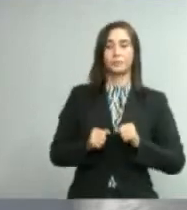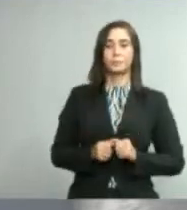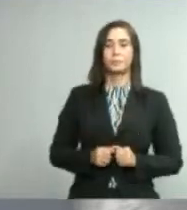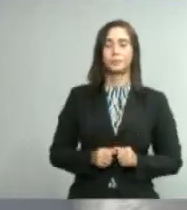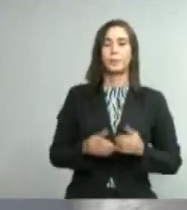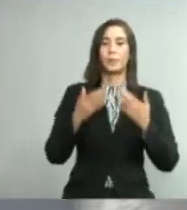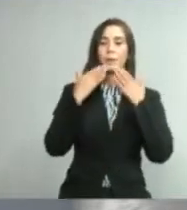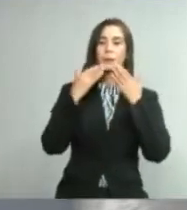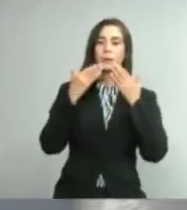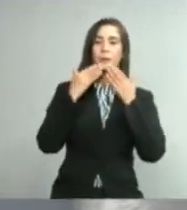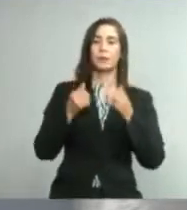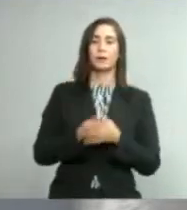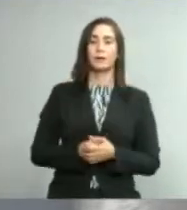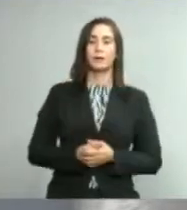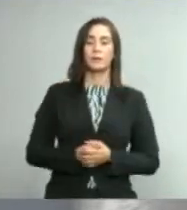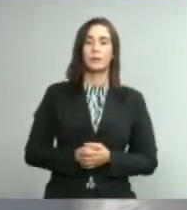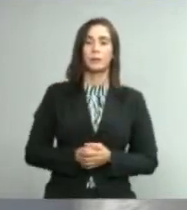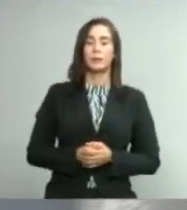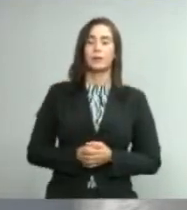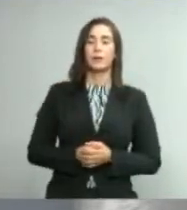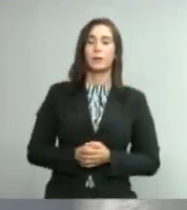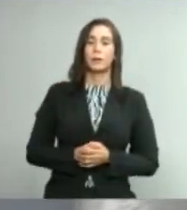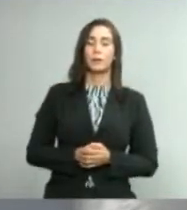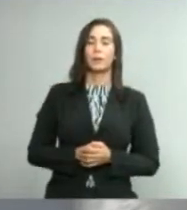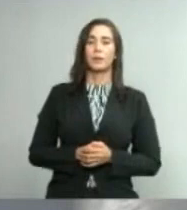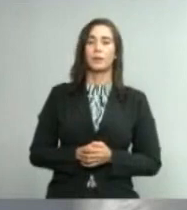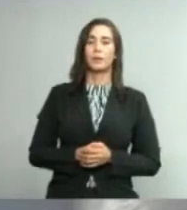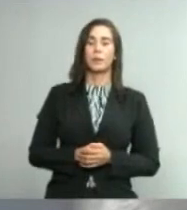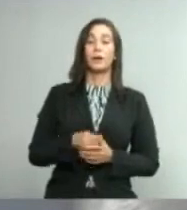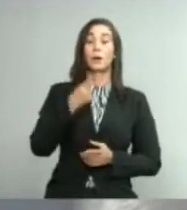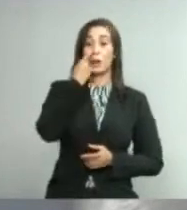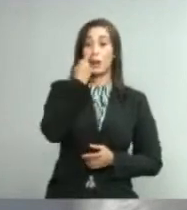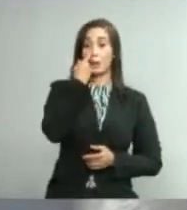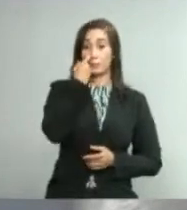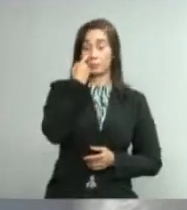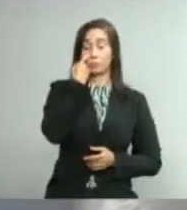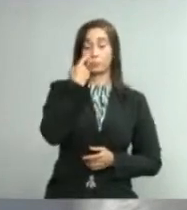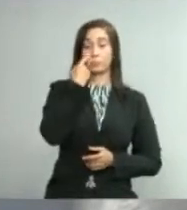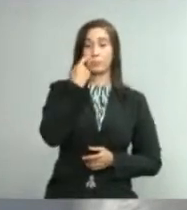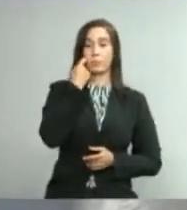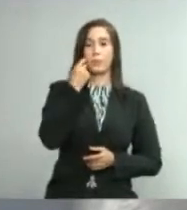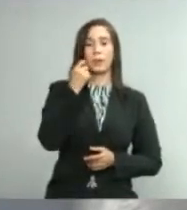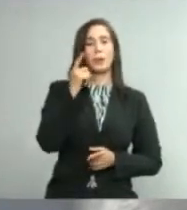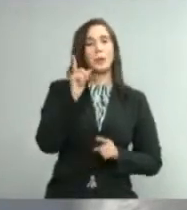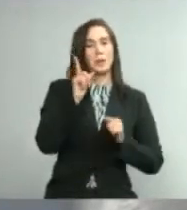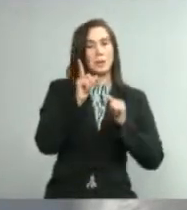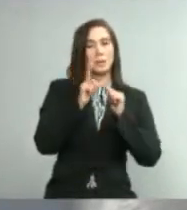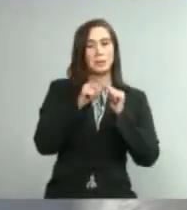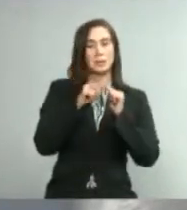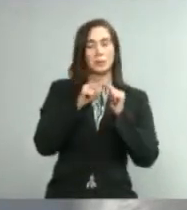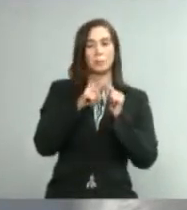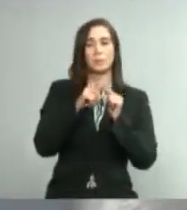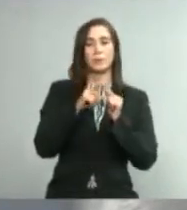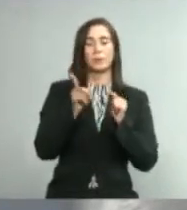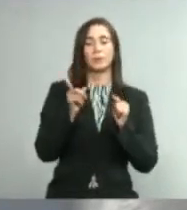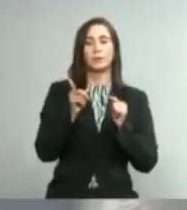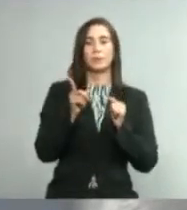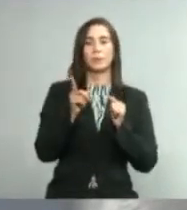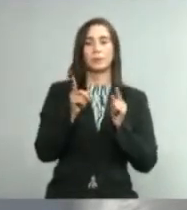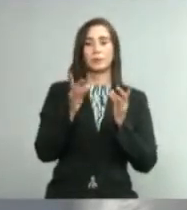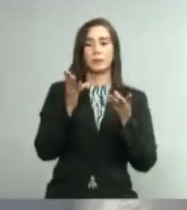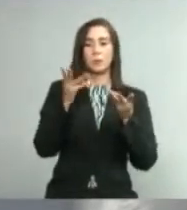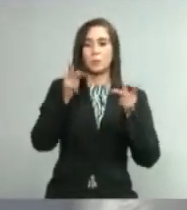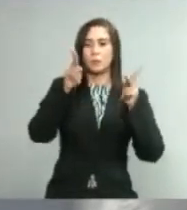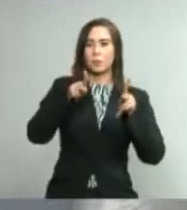Gracias. Con el ministro, con relación... se van a realizar va a depender de los números de